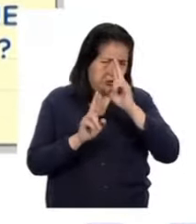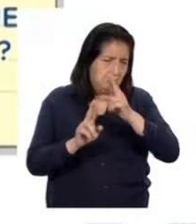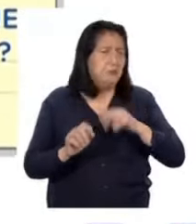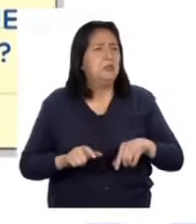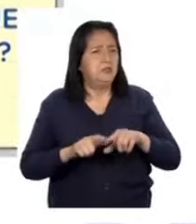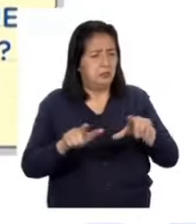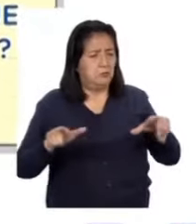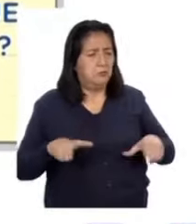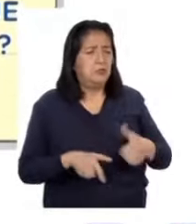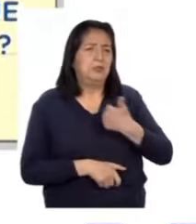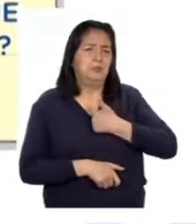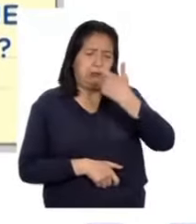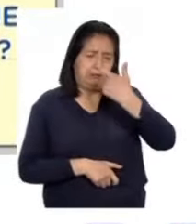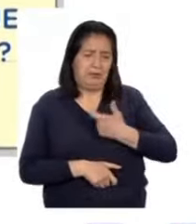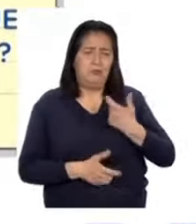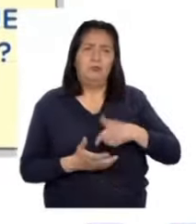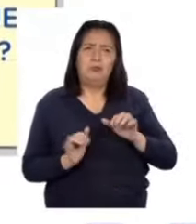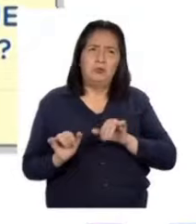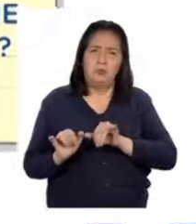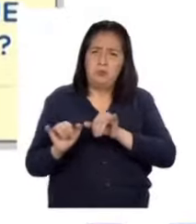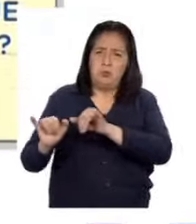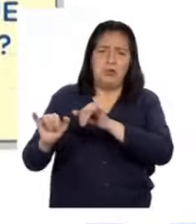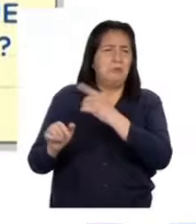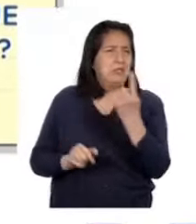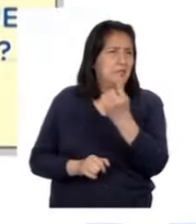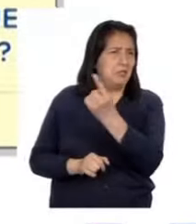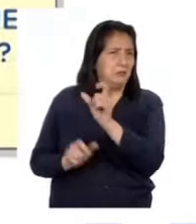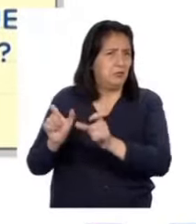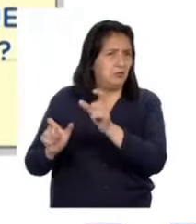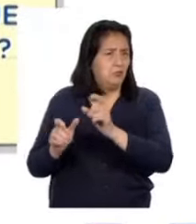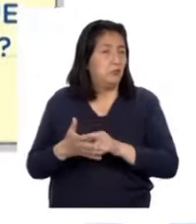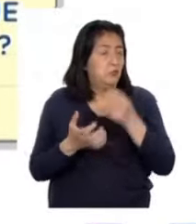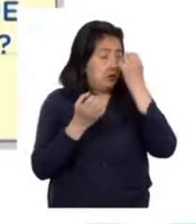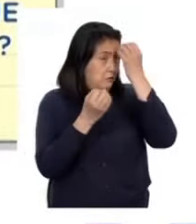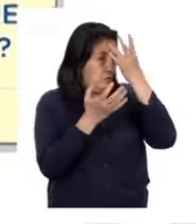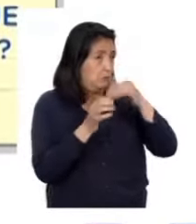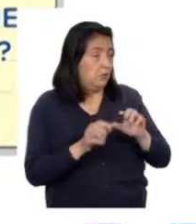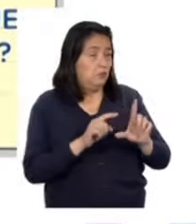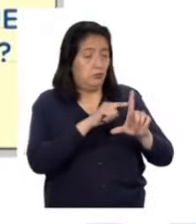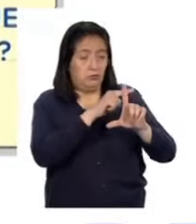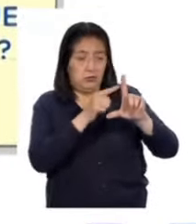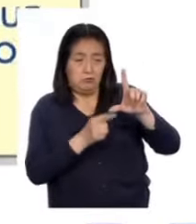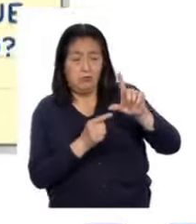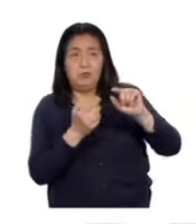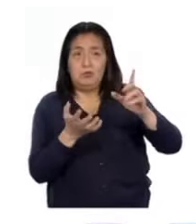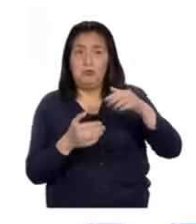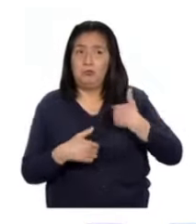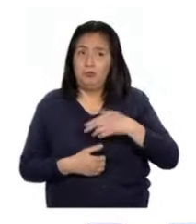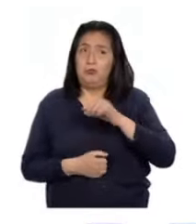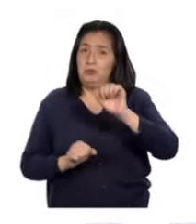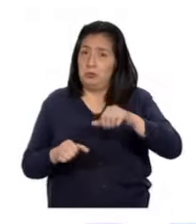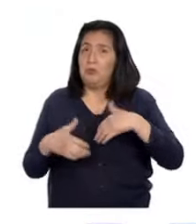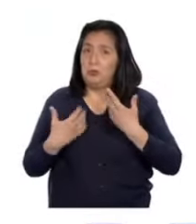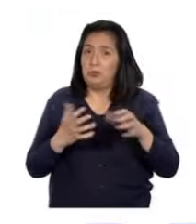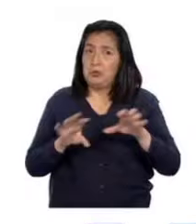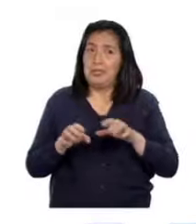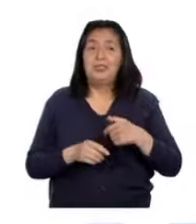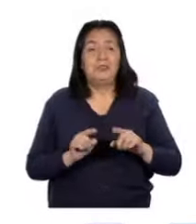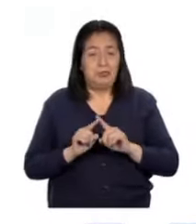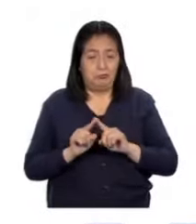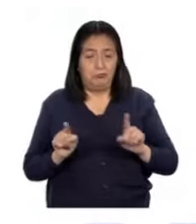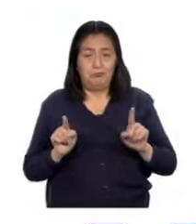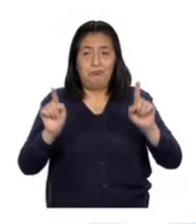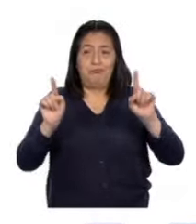espacio personal y que este sea el mismo para cada uno? Con el dato de los ángulos entre los lados, hemos logrado construir nuestro